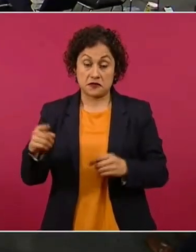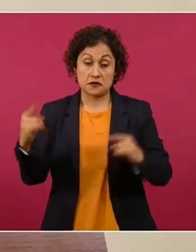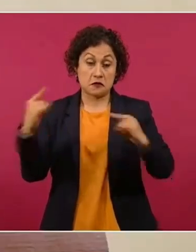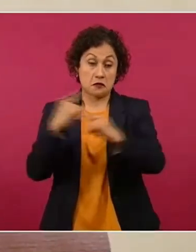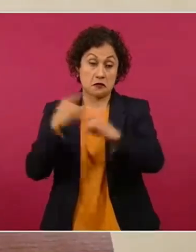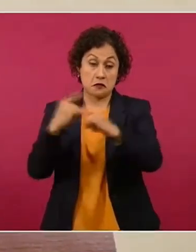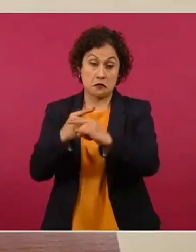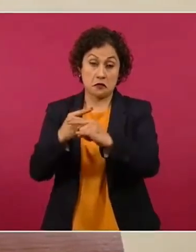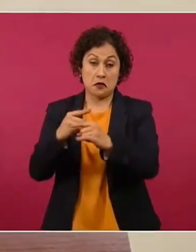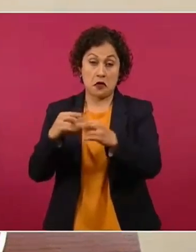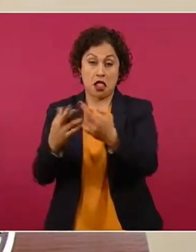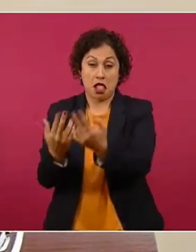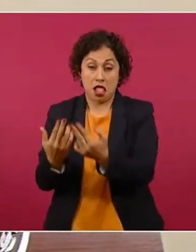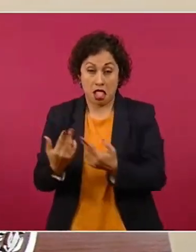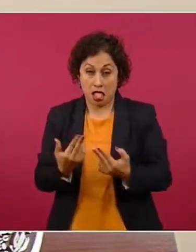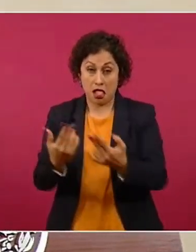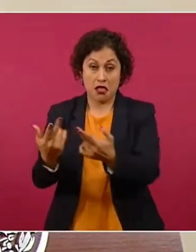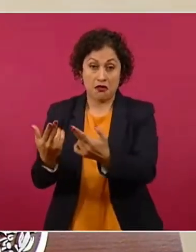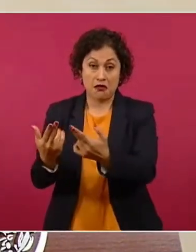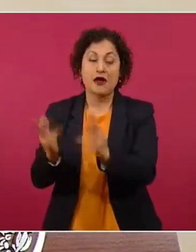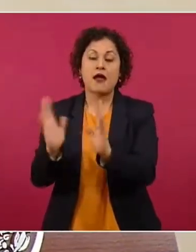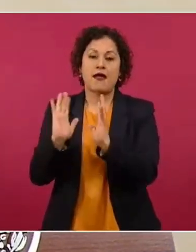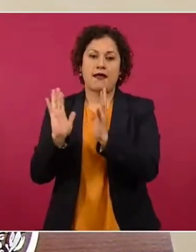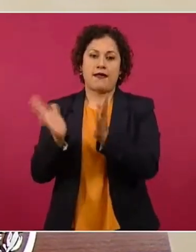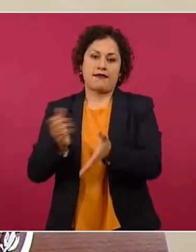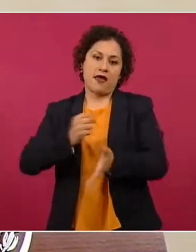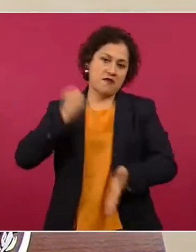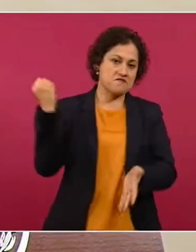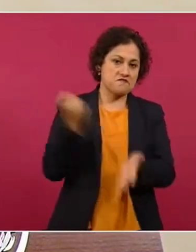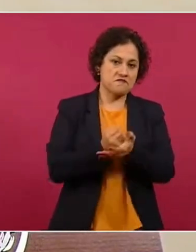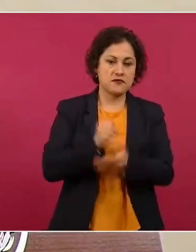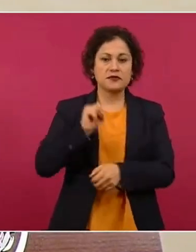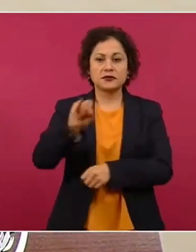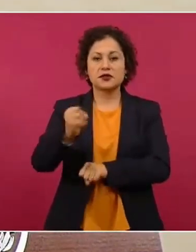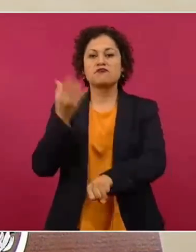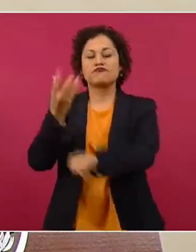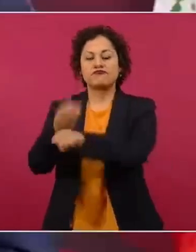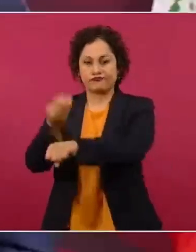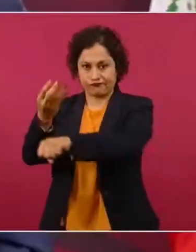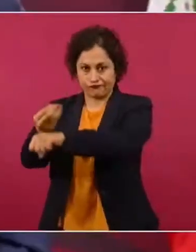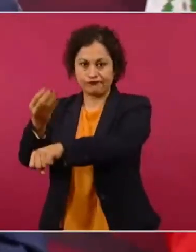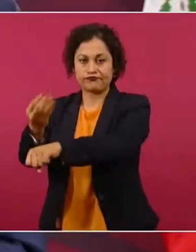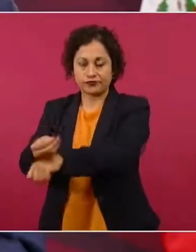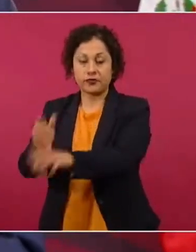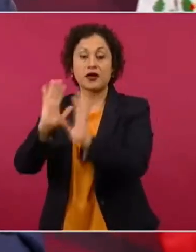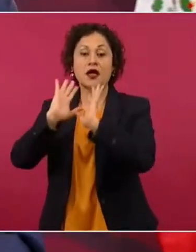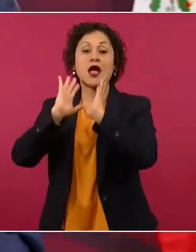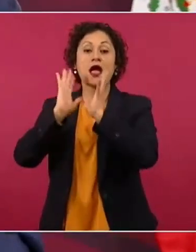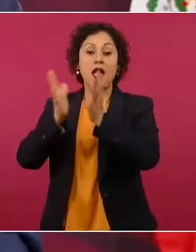baches, ya se aprobó, ya se le envió